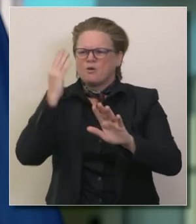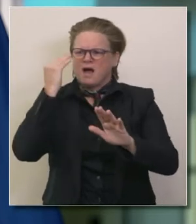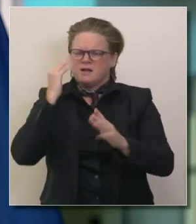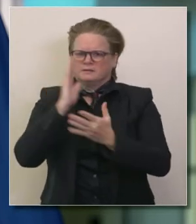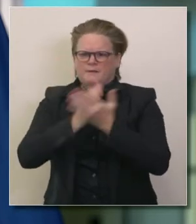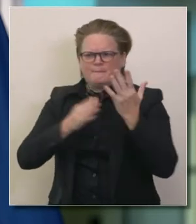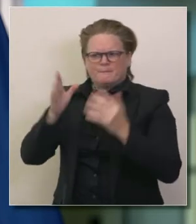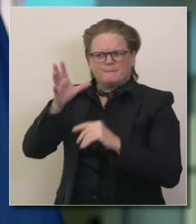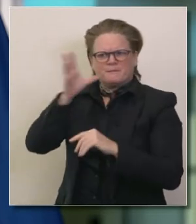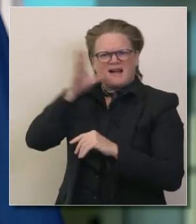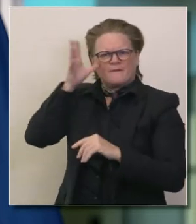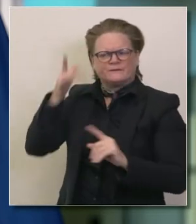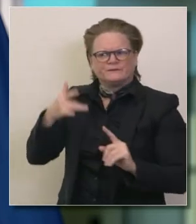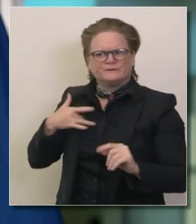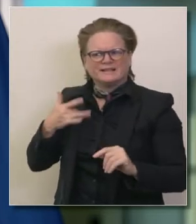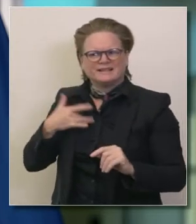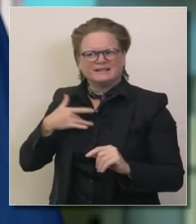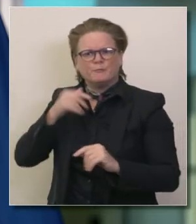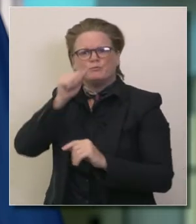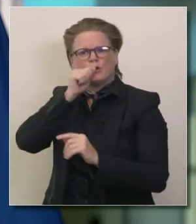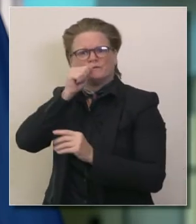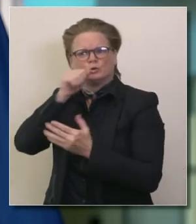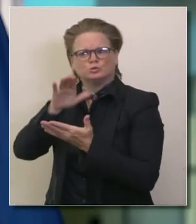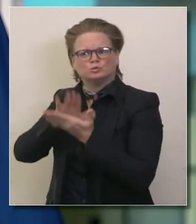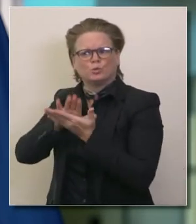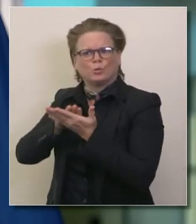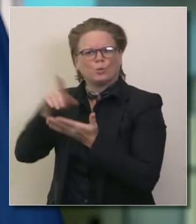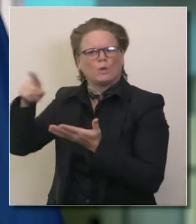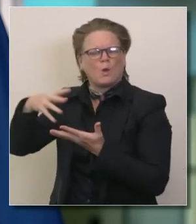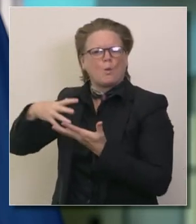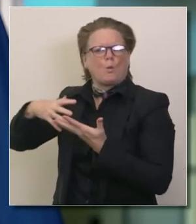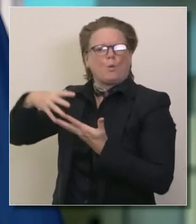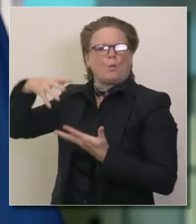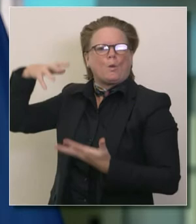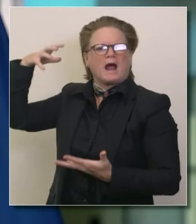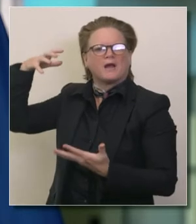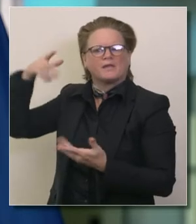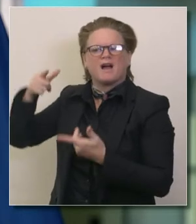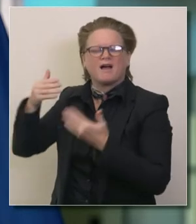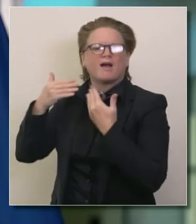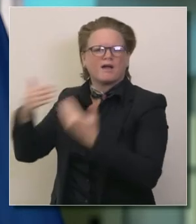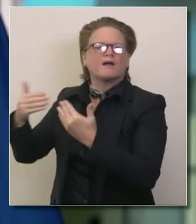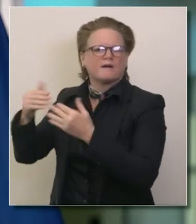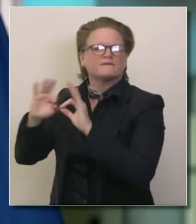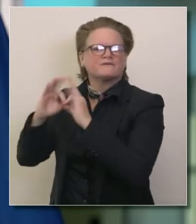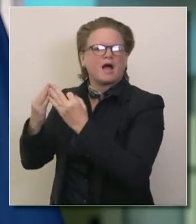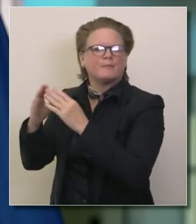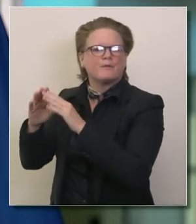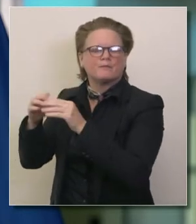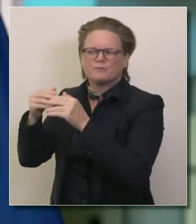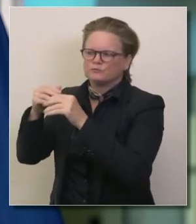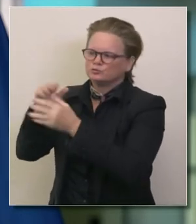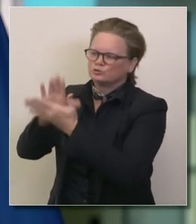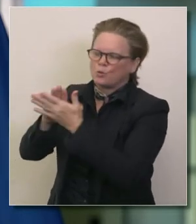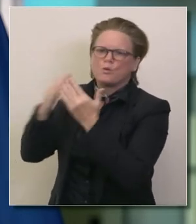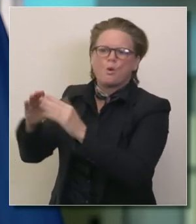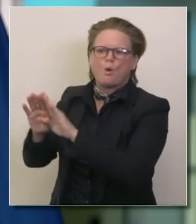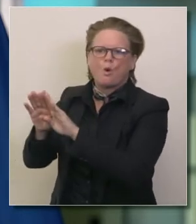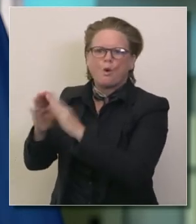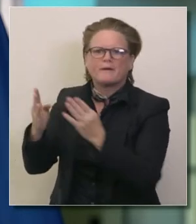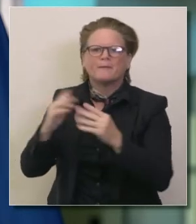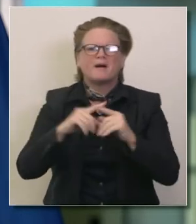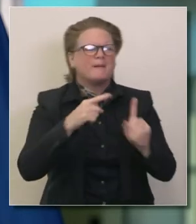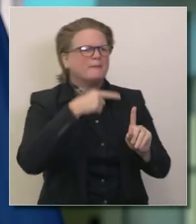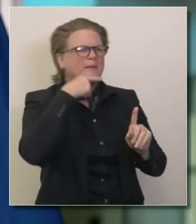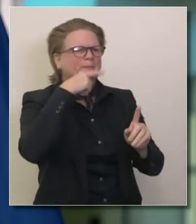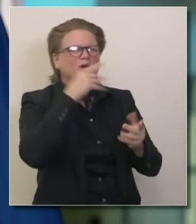padres a los padres que opinan que las escuelas privadas de familias pudientes pueden permanecer abiertas y